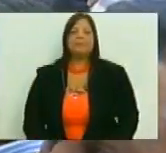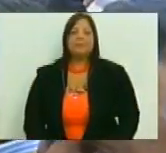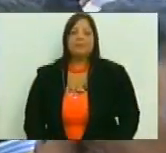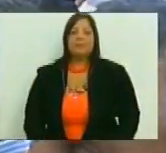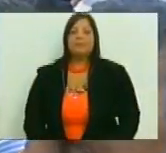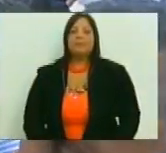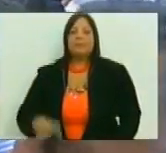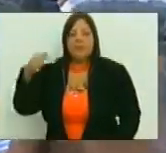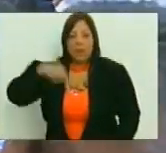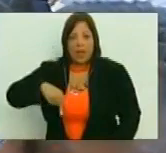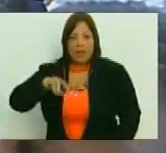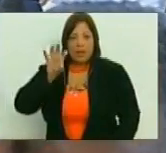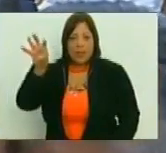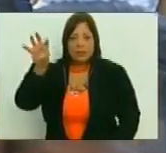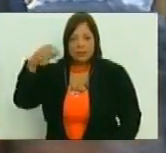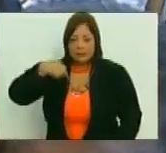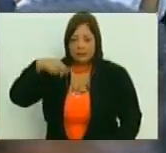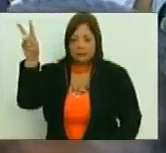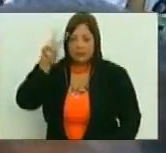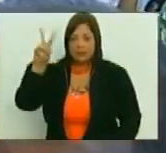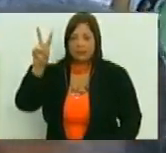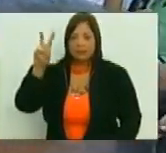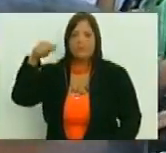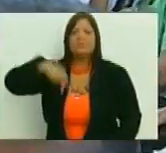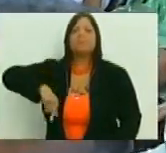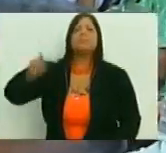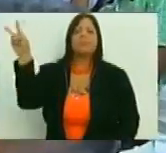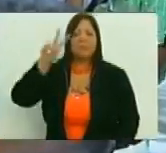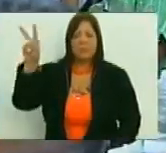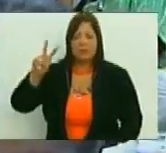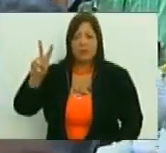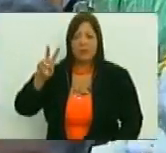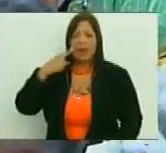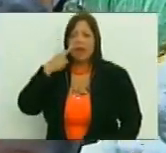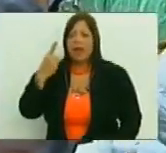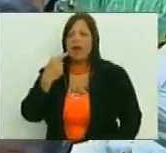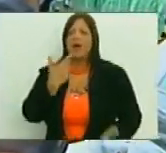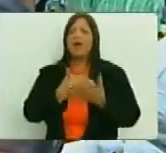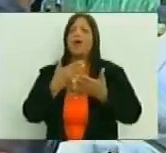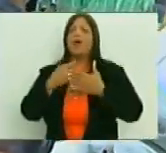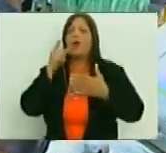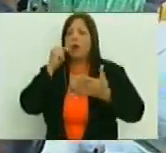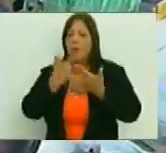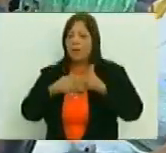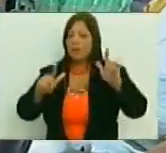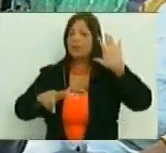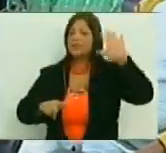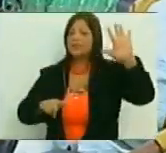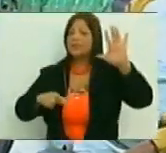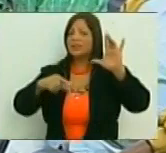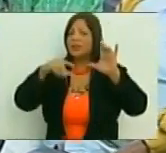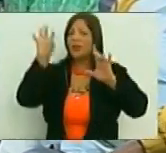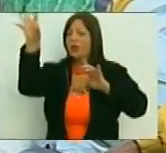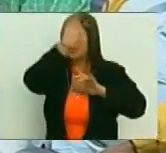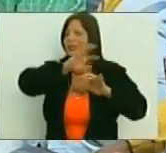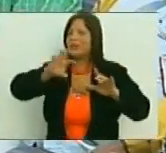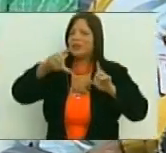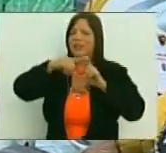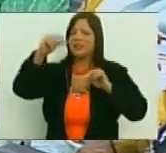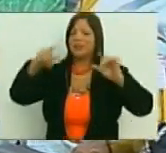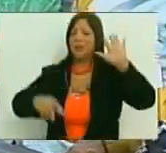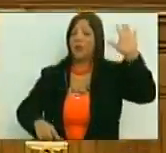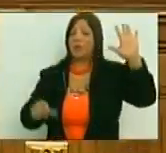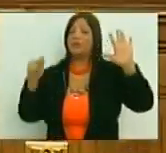este país este país que dio los hombres que libertaron cinco naciones en un principio hoy día